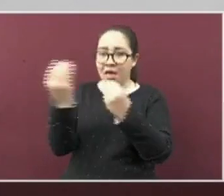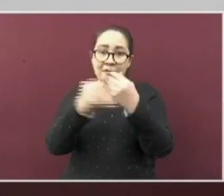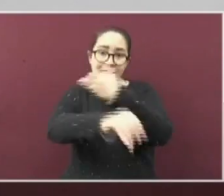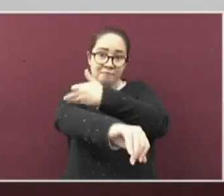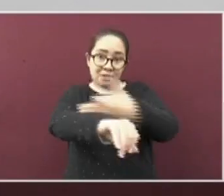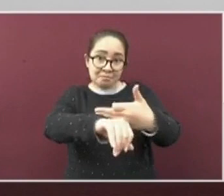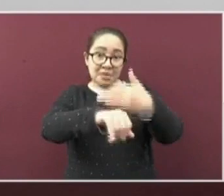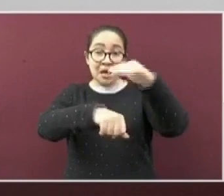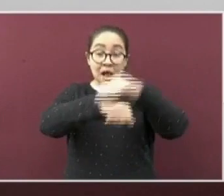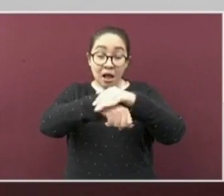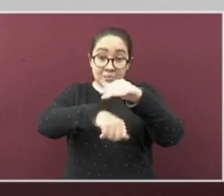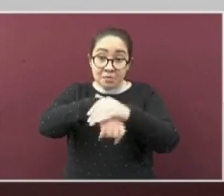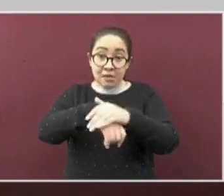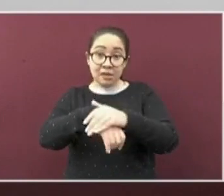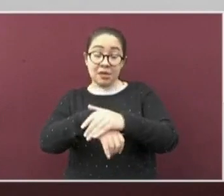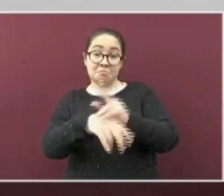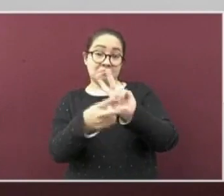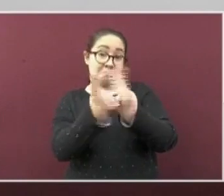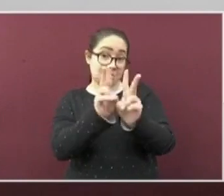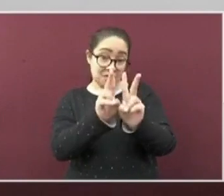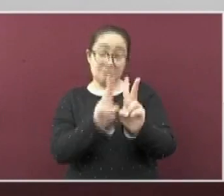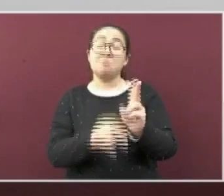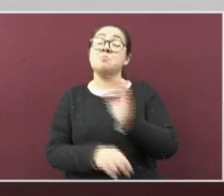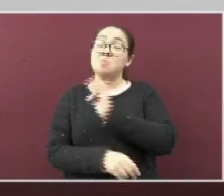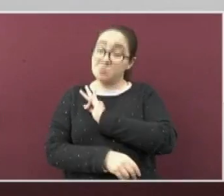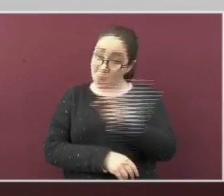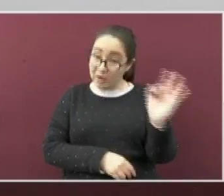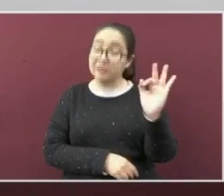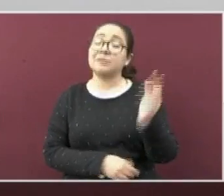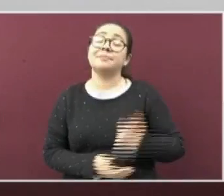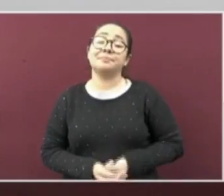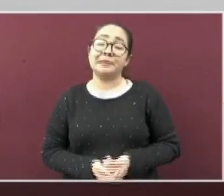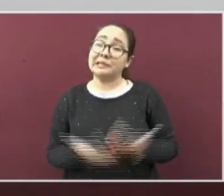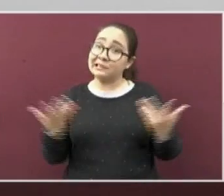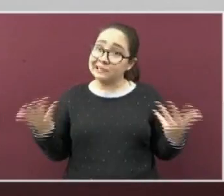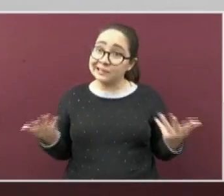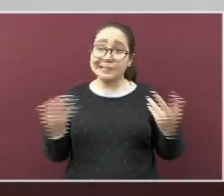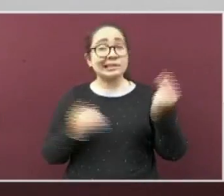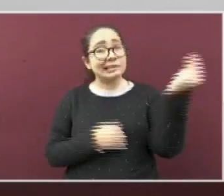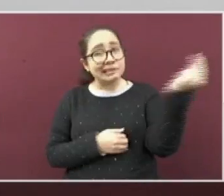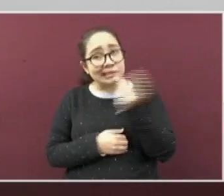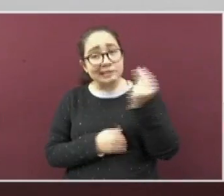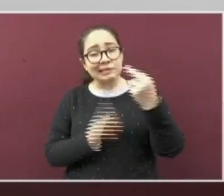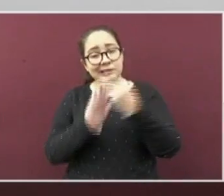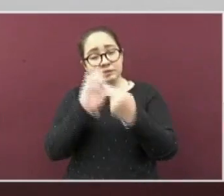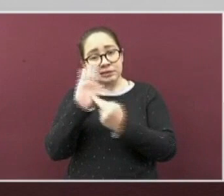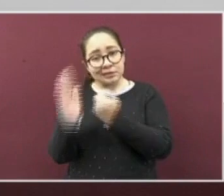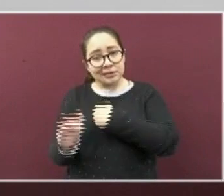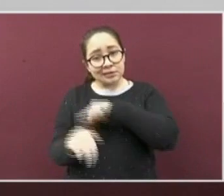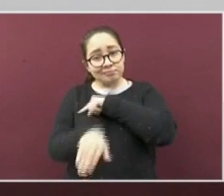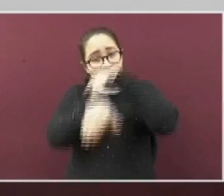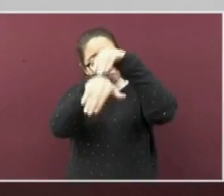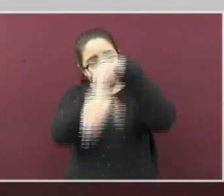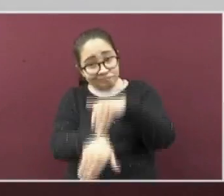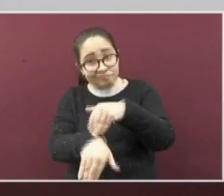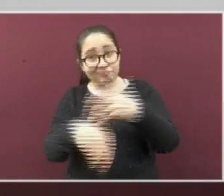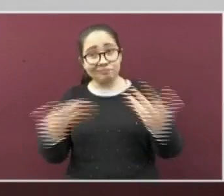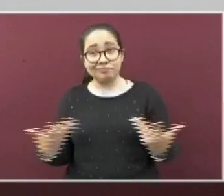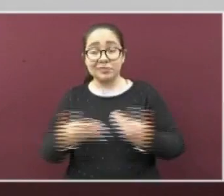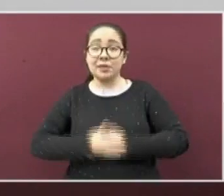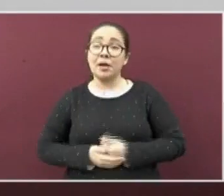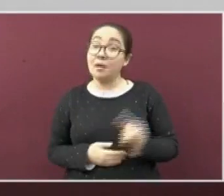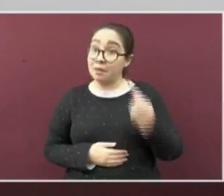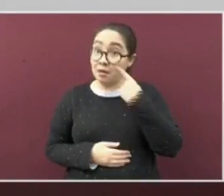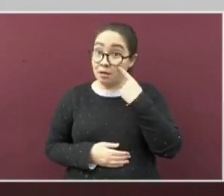familiares, amigos, vecinos. Por ello insistimos tanto en no aflojar las medidas de protección. Y fíjense